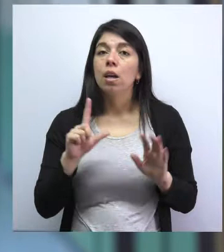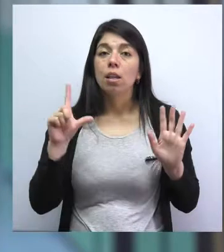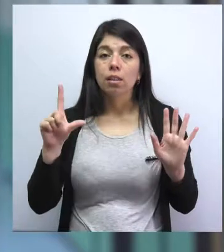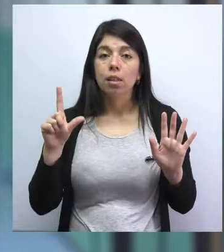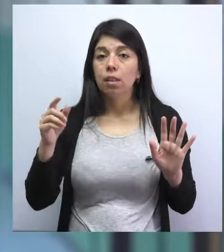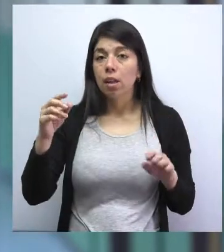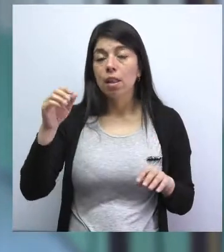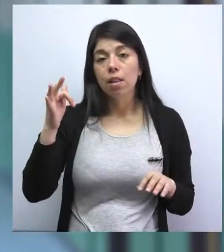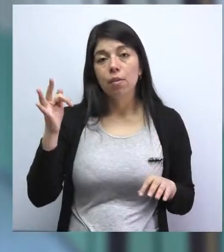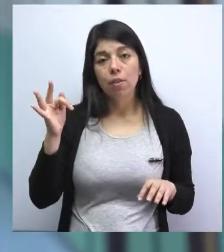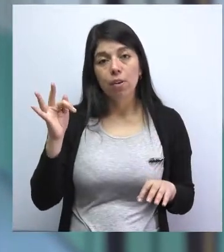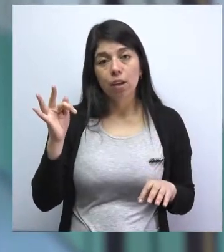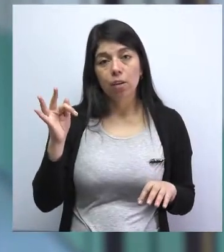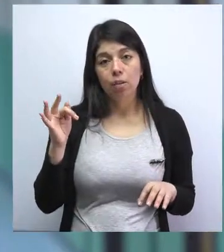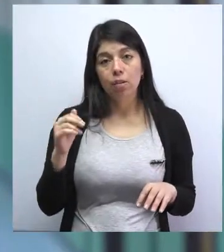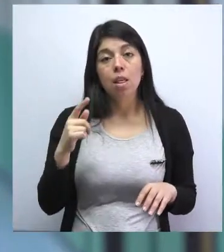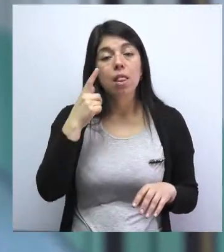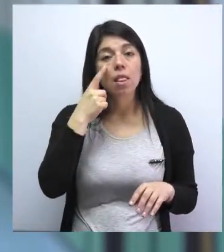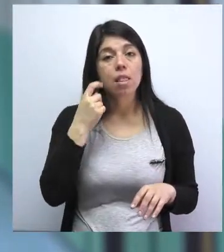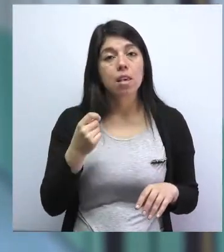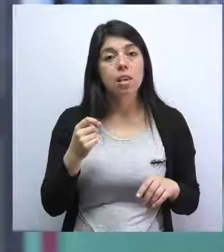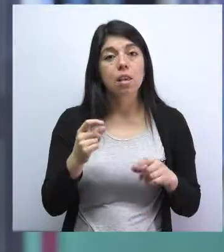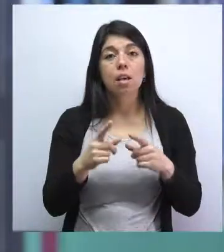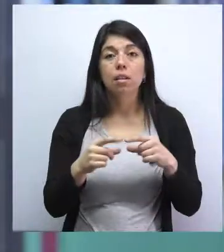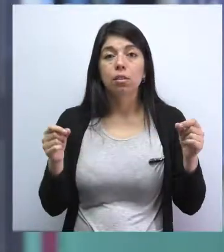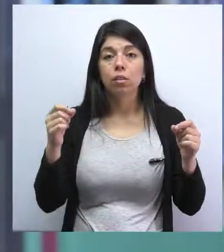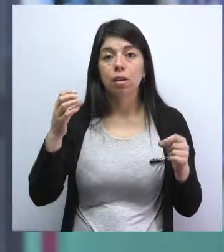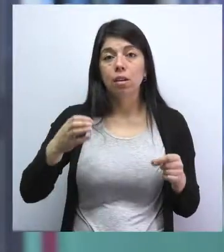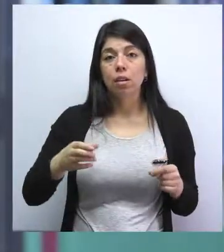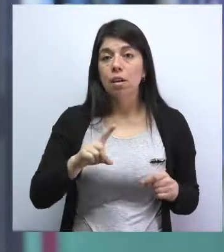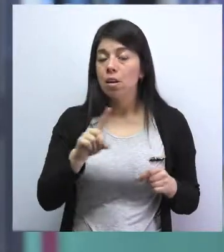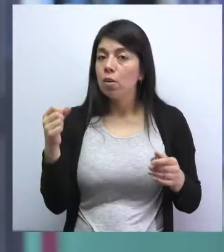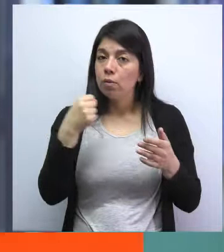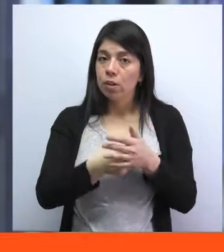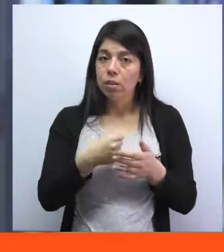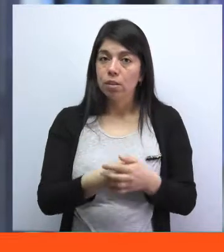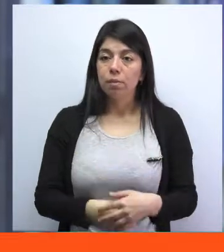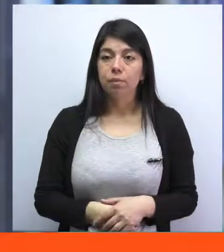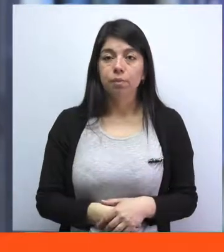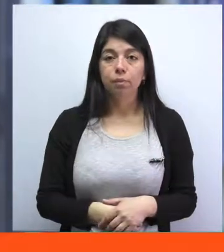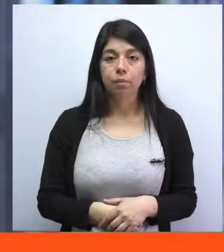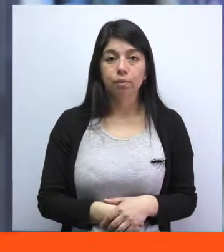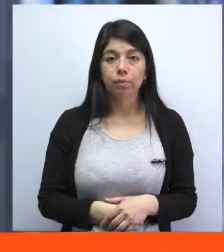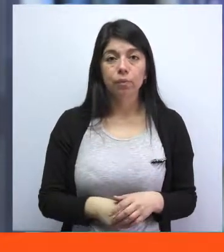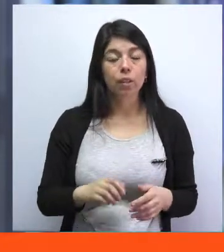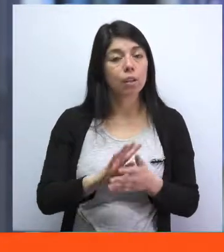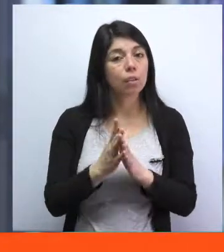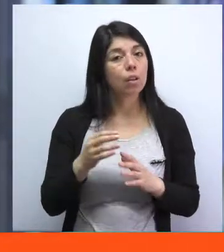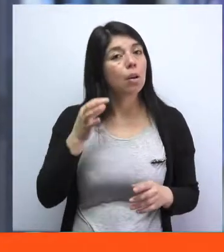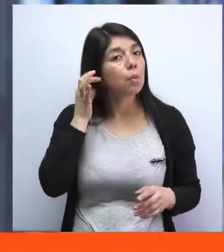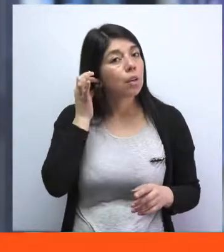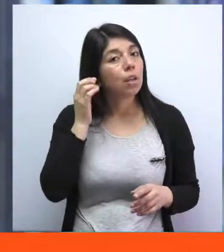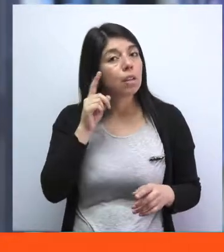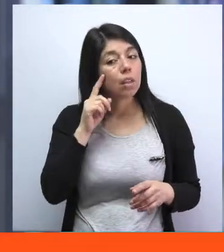febrero sea el Día Internacional contra el Maltrato. Bueno, obviamente creo que está mal y creo que cada mujer tiene que hablar lo que le pasa con